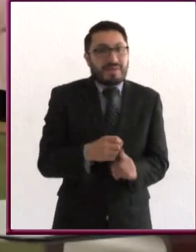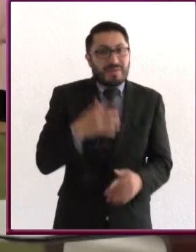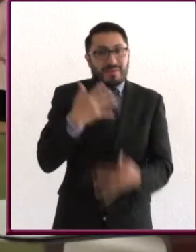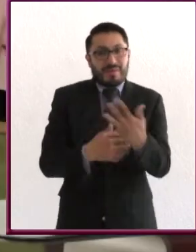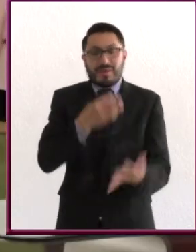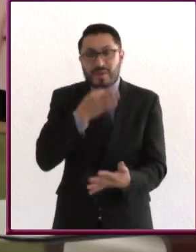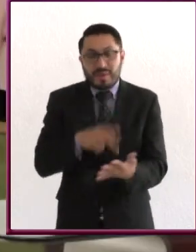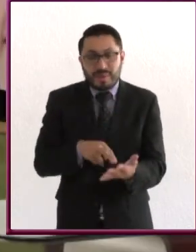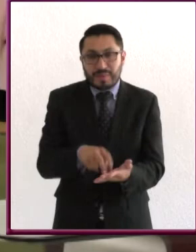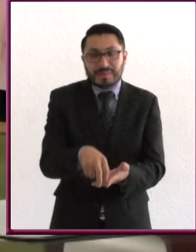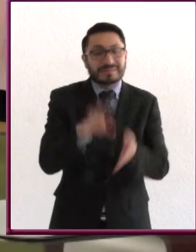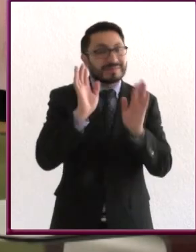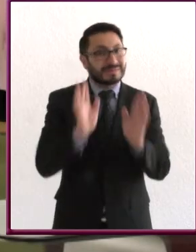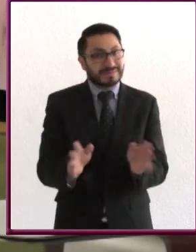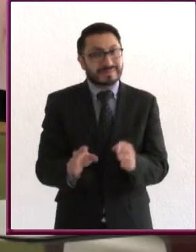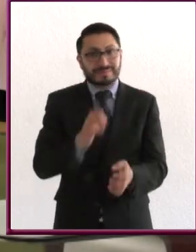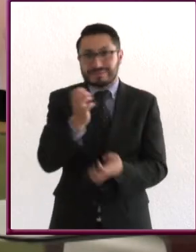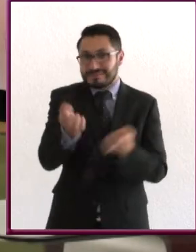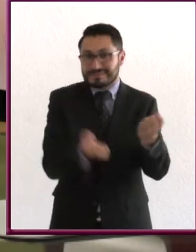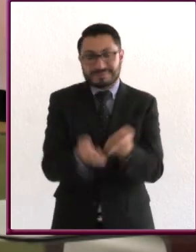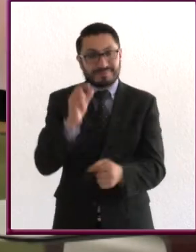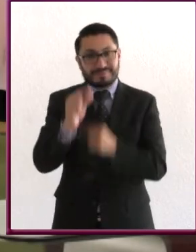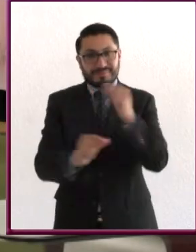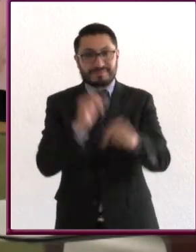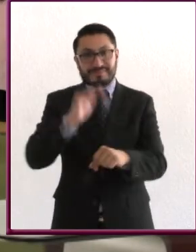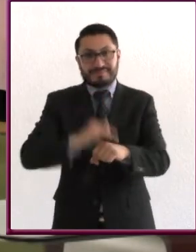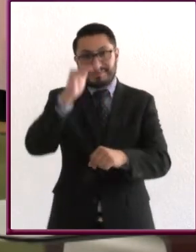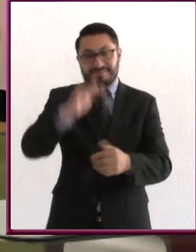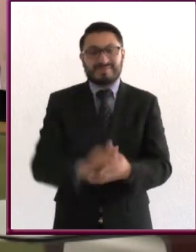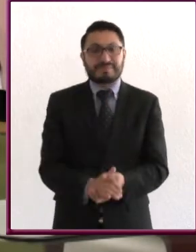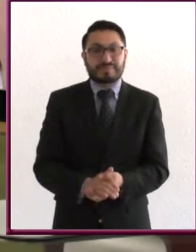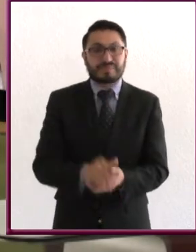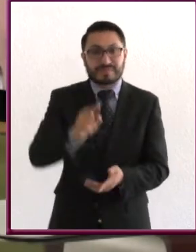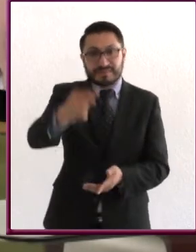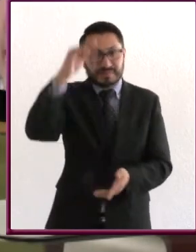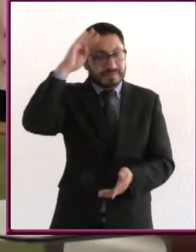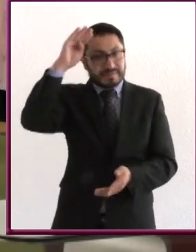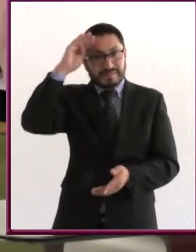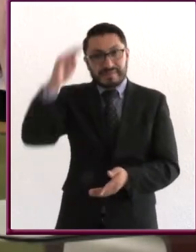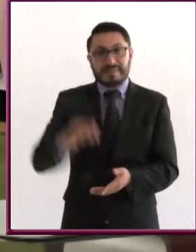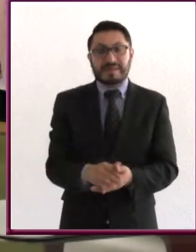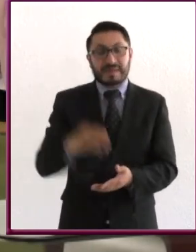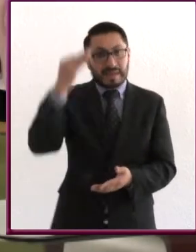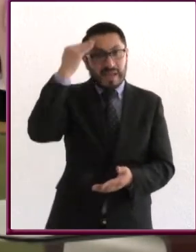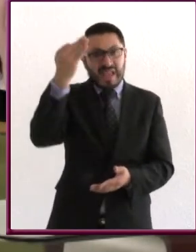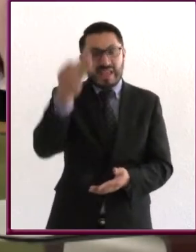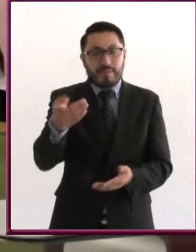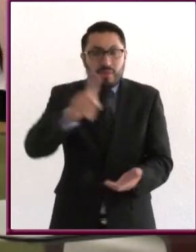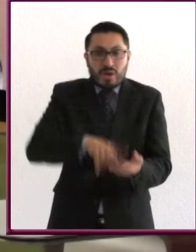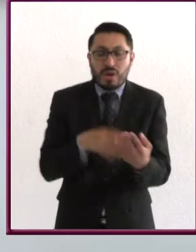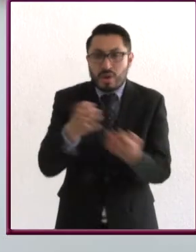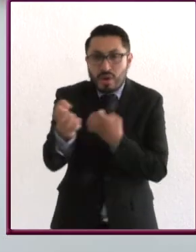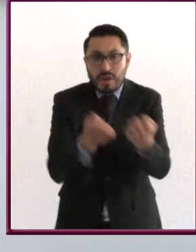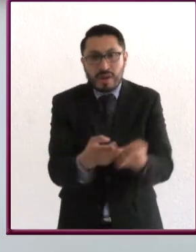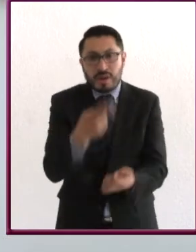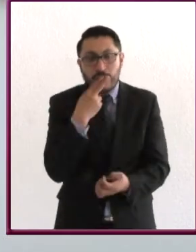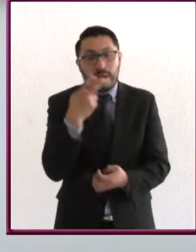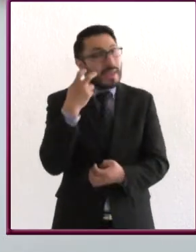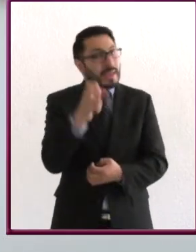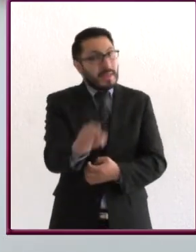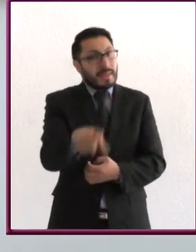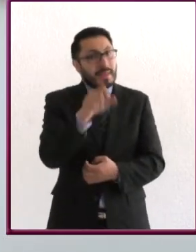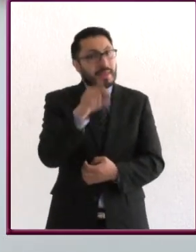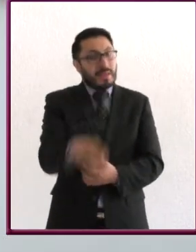entonces traten de hacer algo, ¿ok? Y bueno, piensen que el tiempo que le están invirtiendo al ejercicio es un tiempo que están